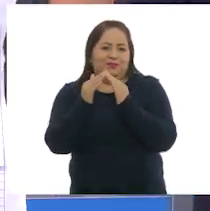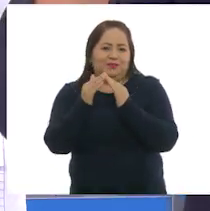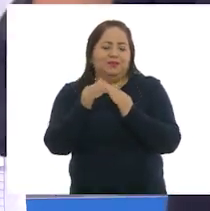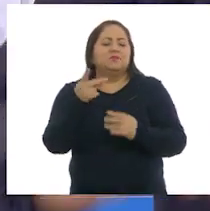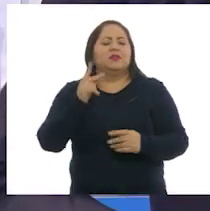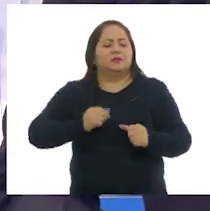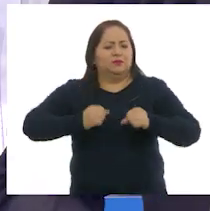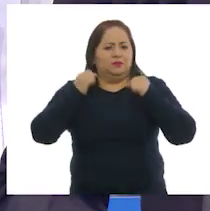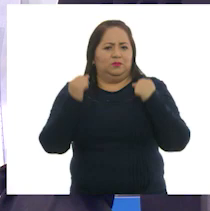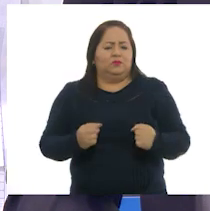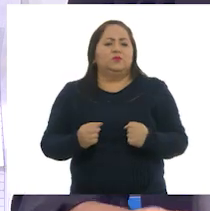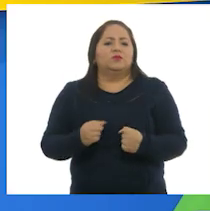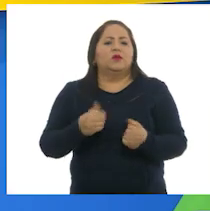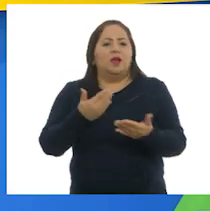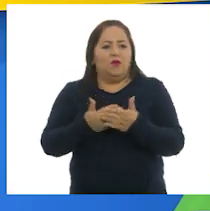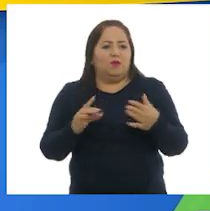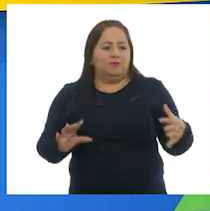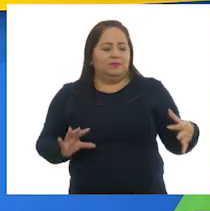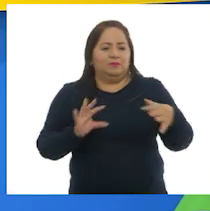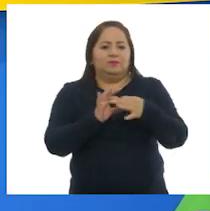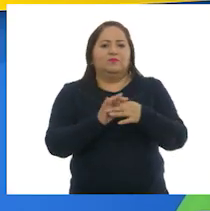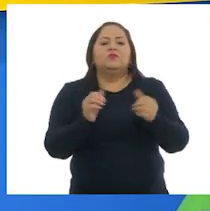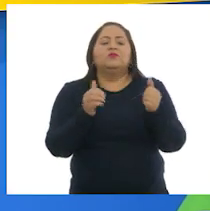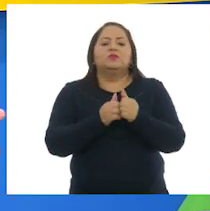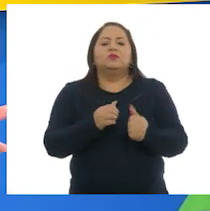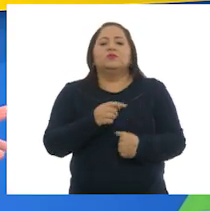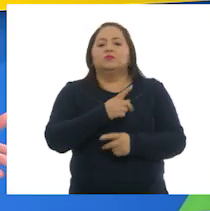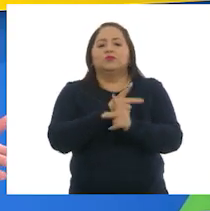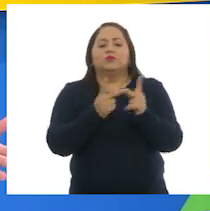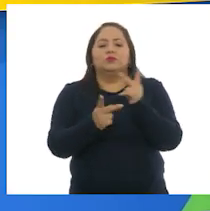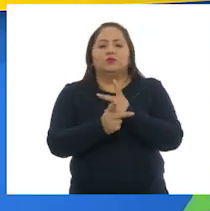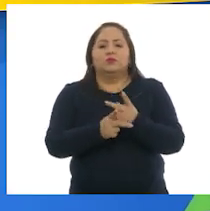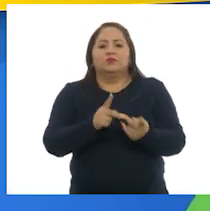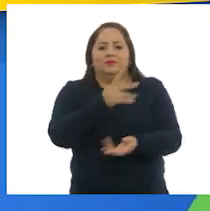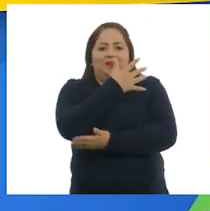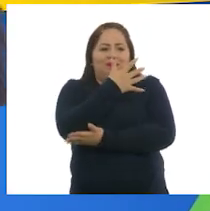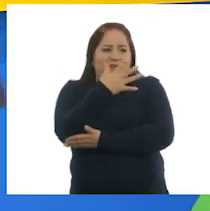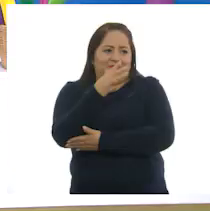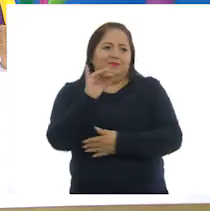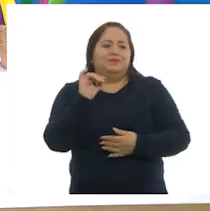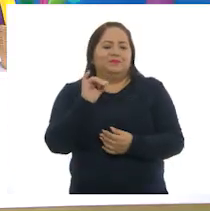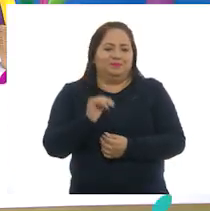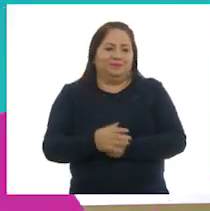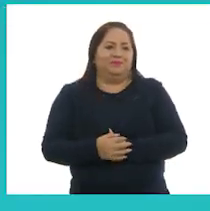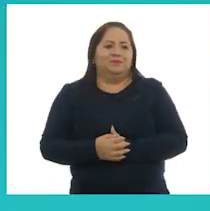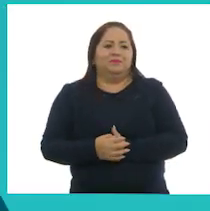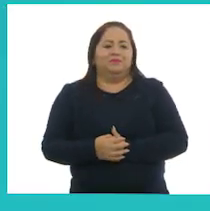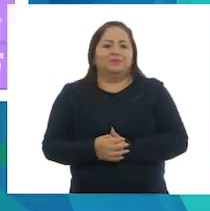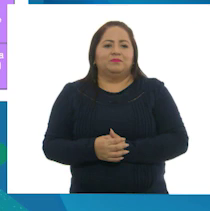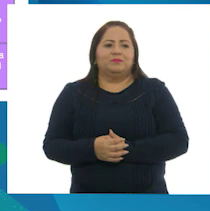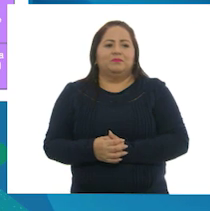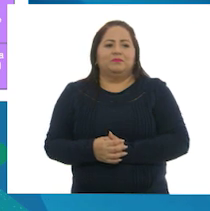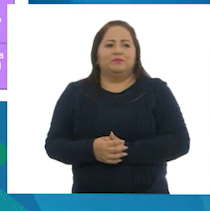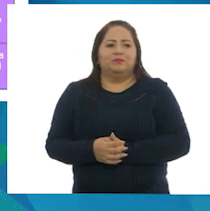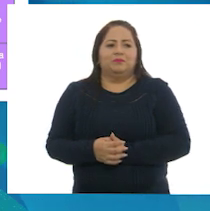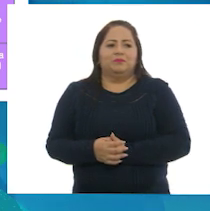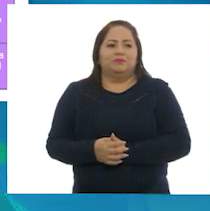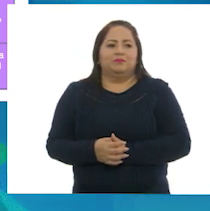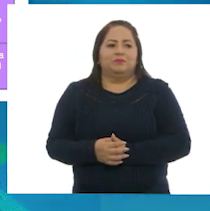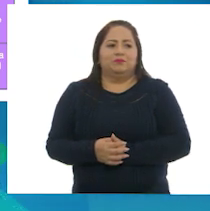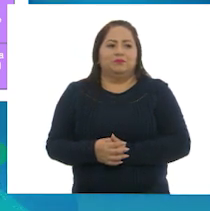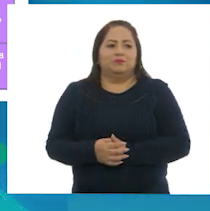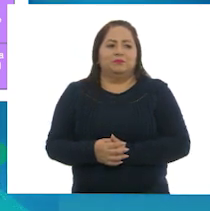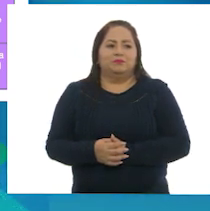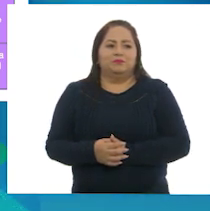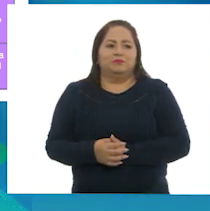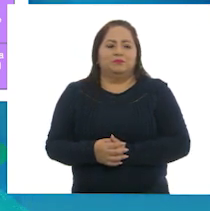Seguro. Así que uniré este con producción forestal. Excelente. Te apoyo